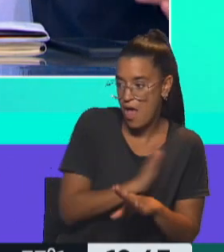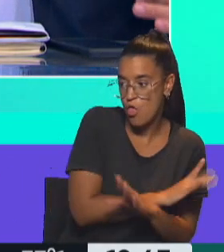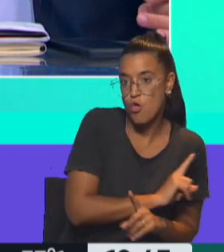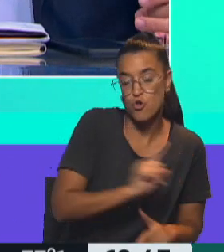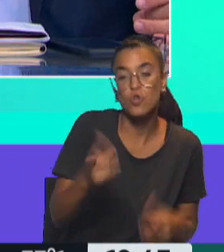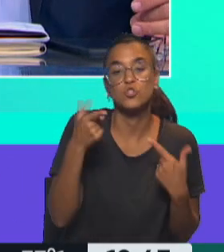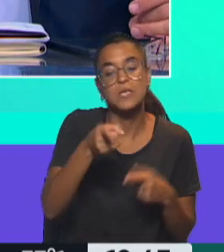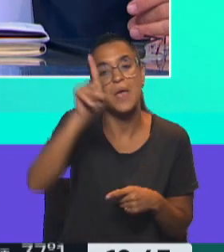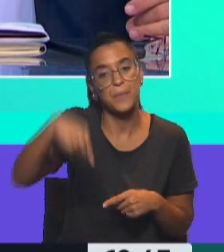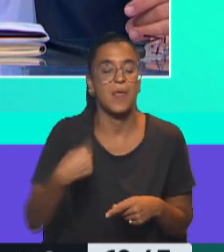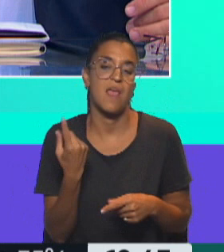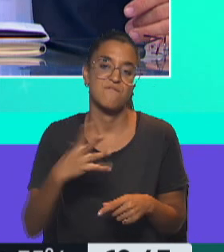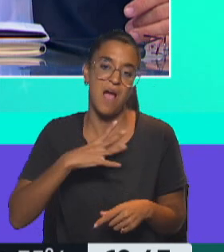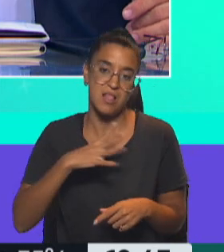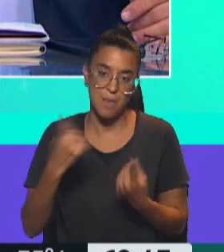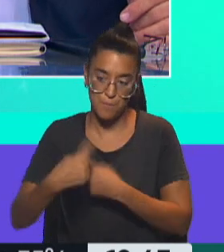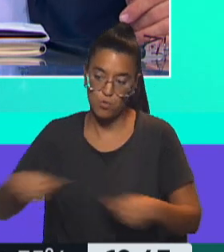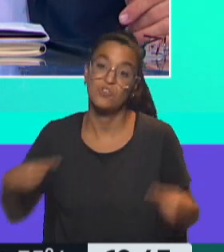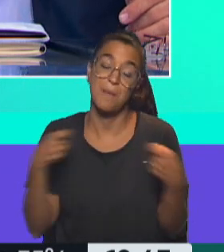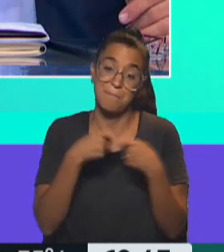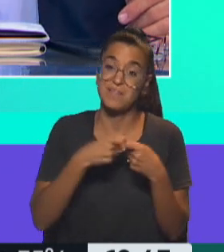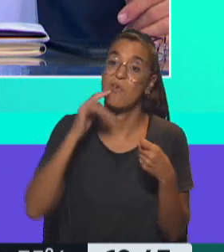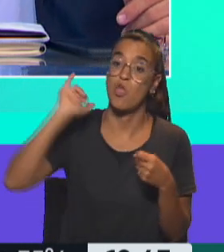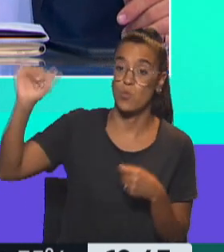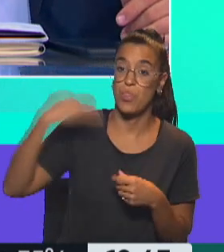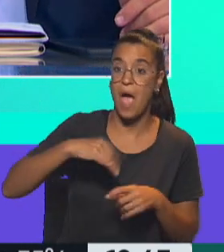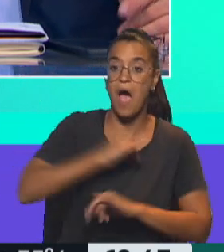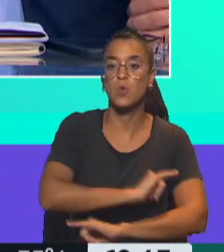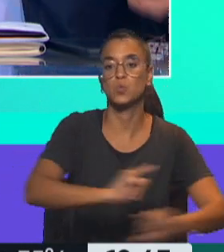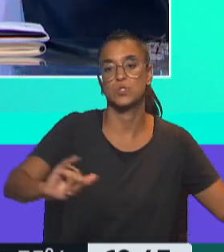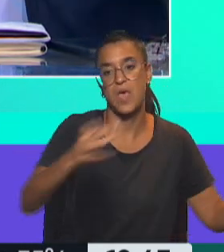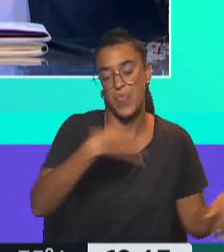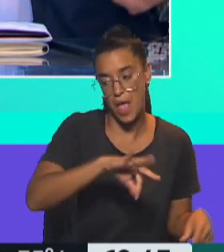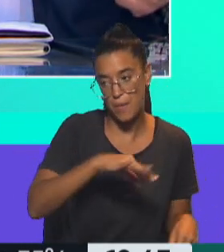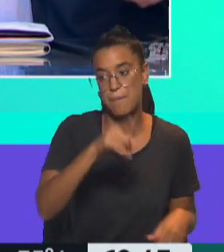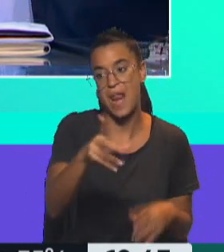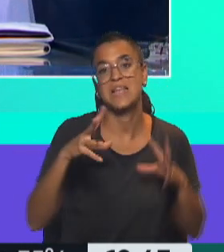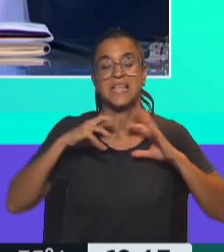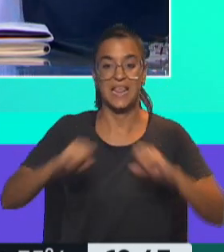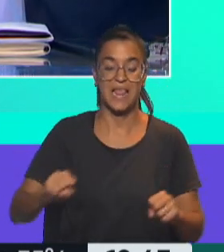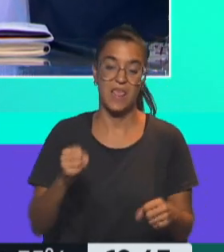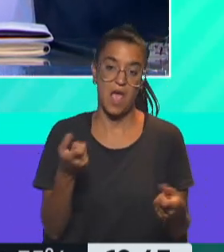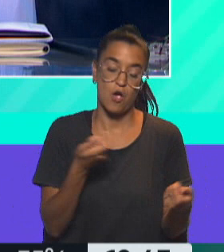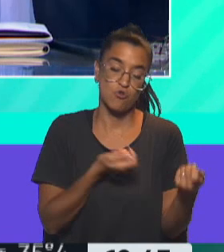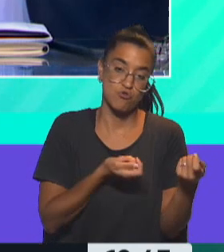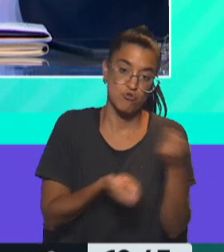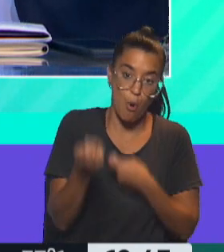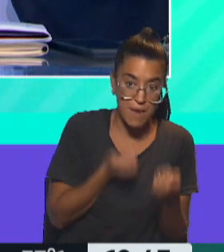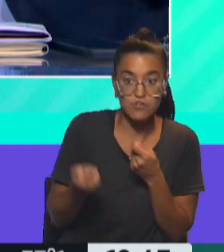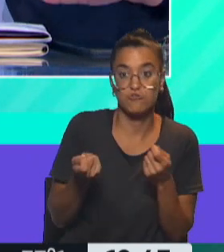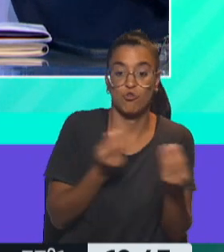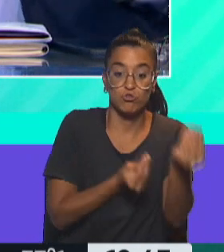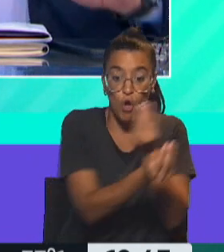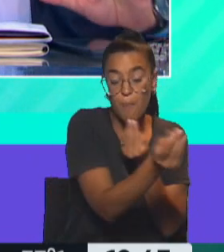entonces va a haber falta de producto. En ese caso, la empresa debería denunciarlo y anunciarlo para permitirle a la Secretaría de Comercio o reemplazar o avisar,